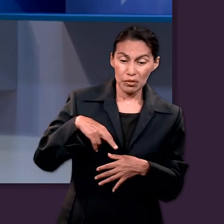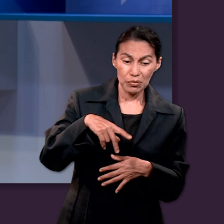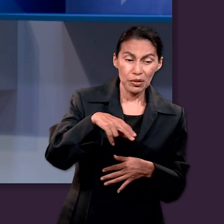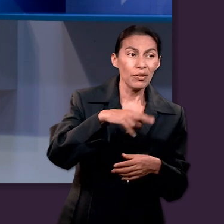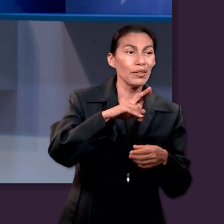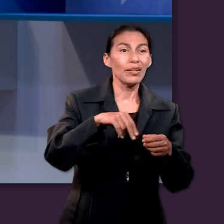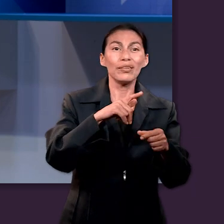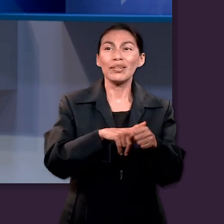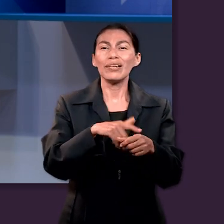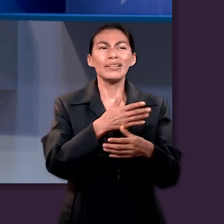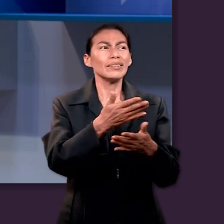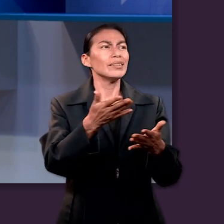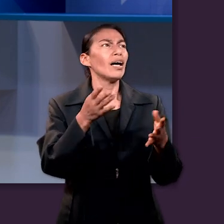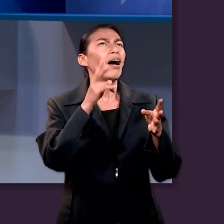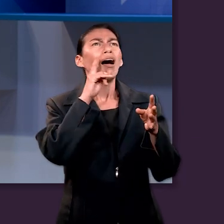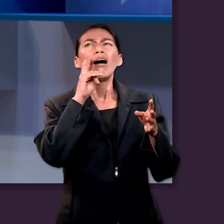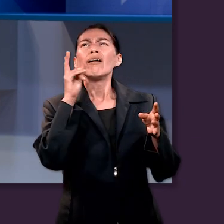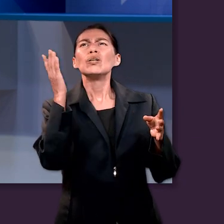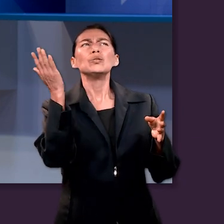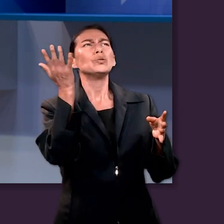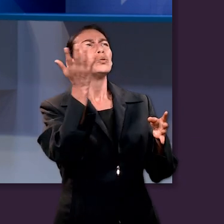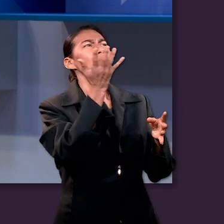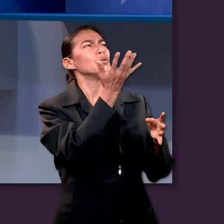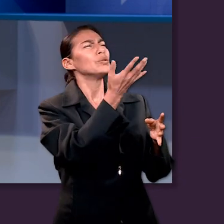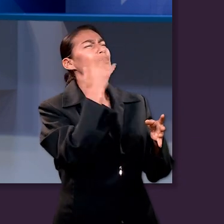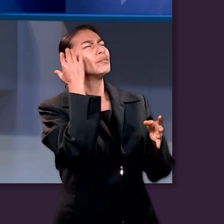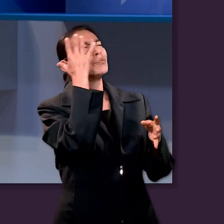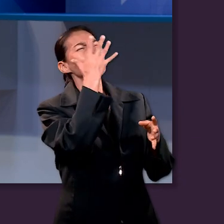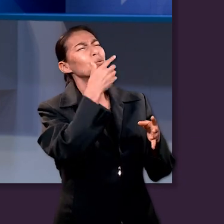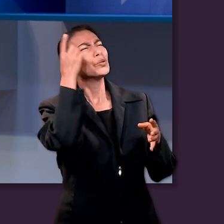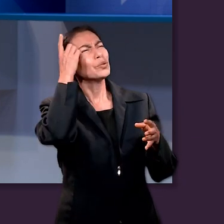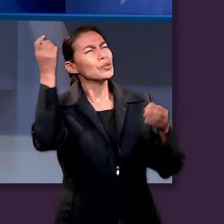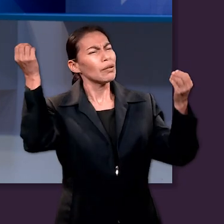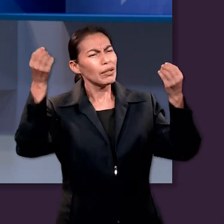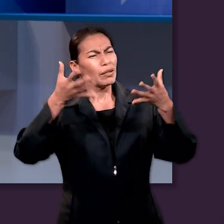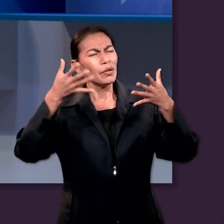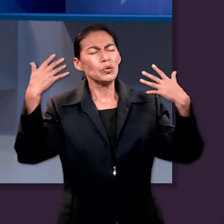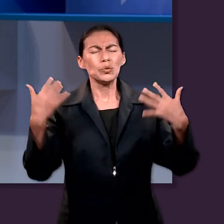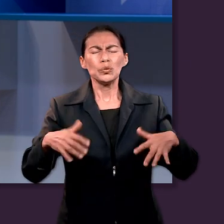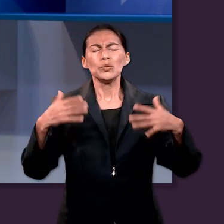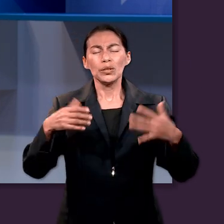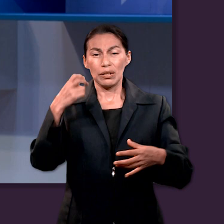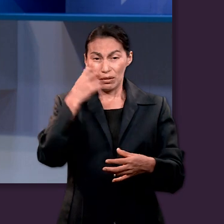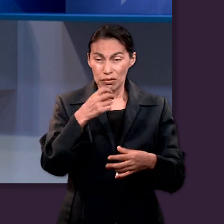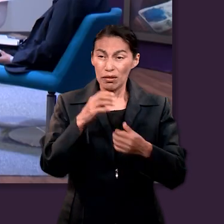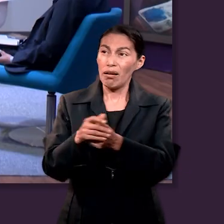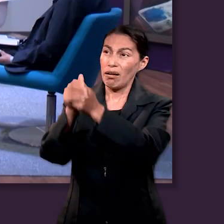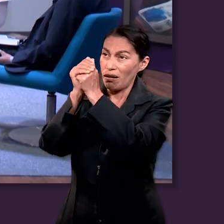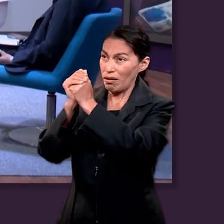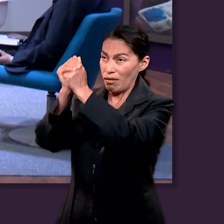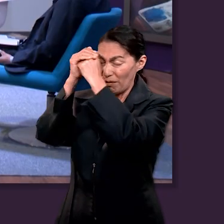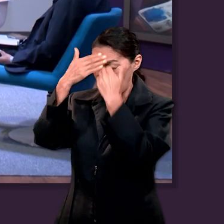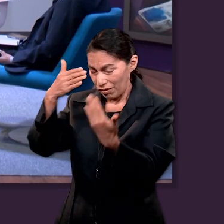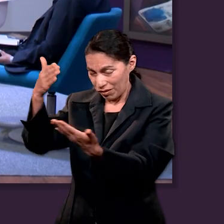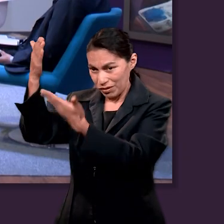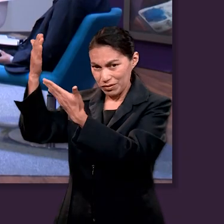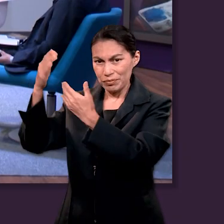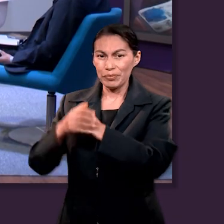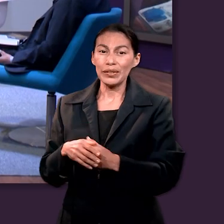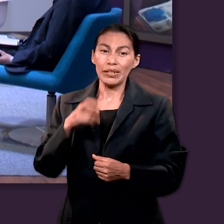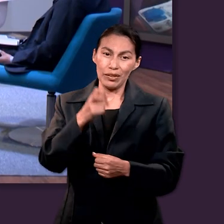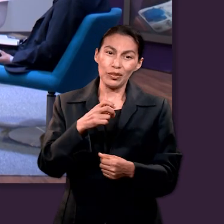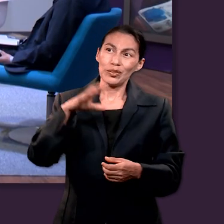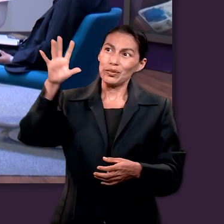experimentar y explorar nueva música. Voy a escuchar instrumentales. Las voy a escuchar mientras hago una caminata en la naturaleza que ya son fusionar dos